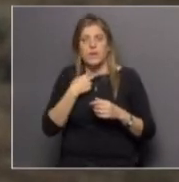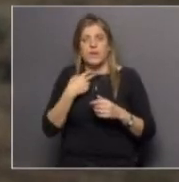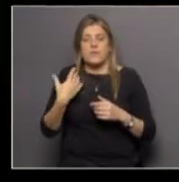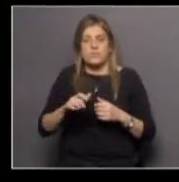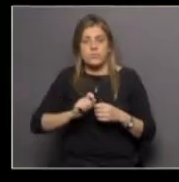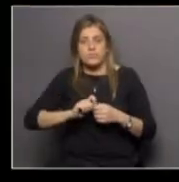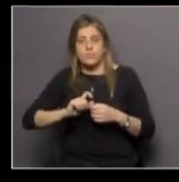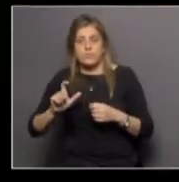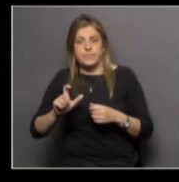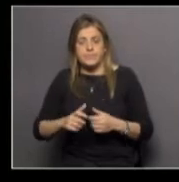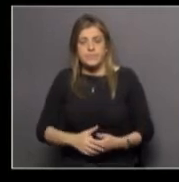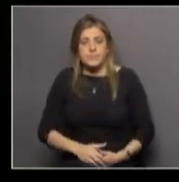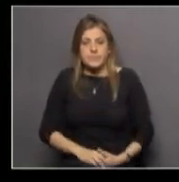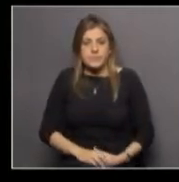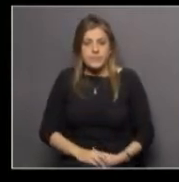elevadas